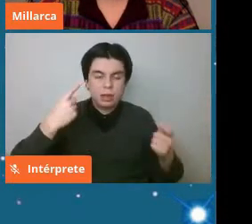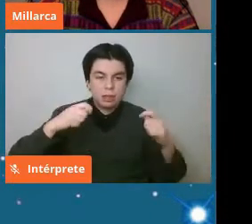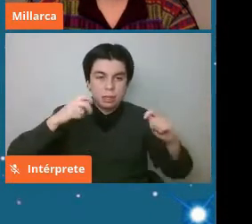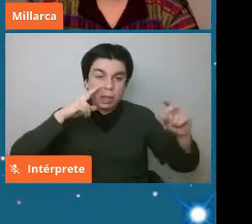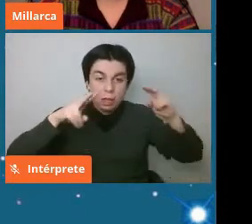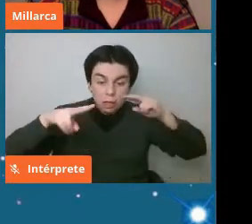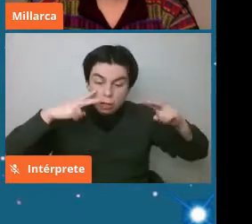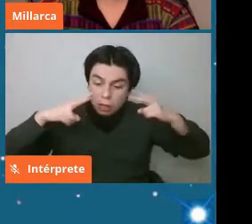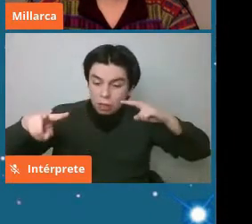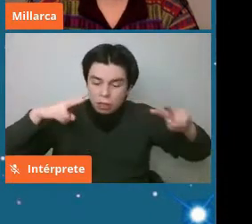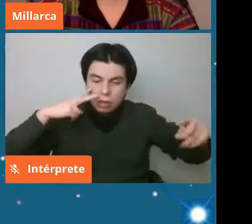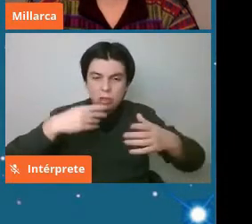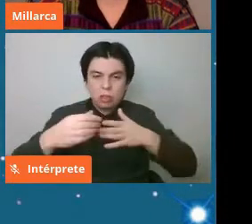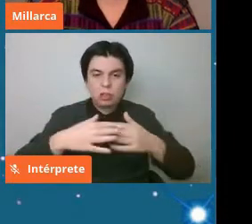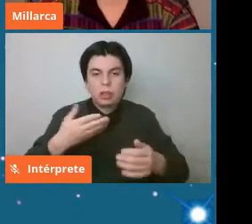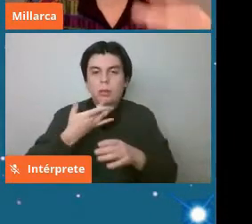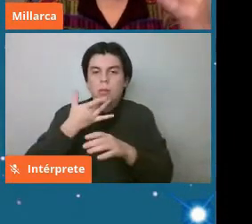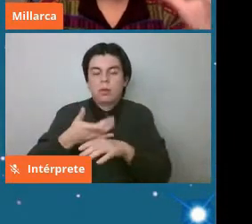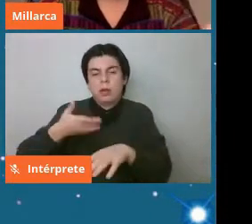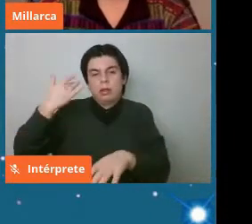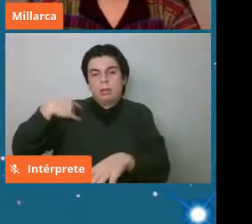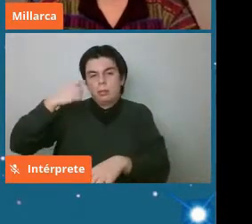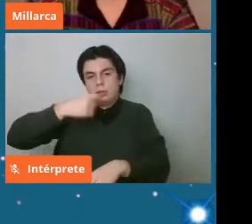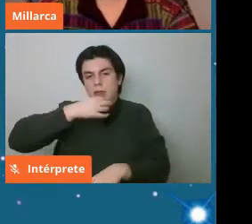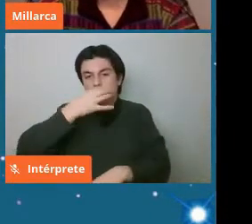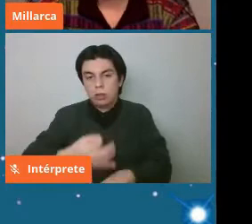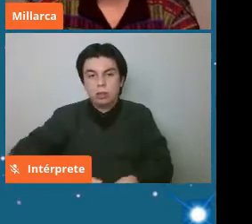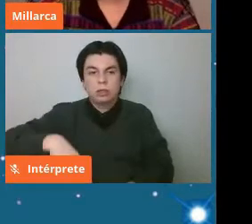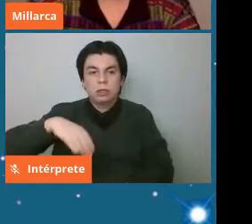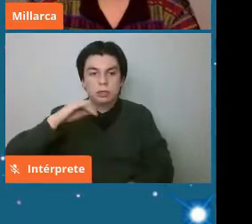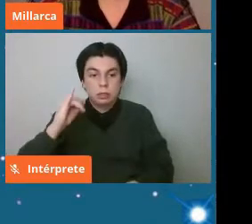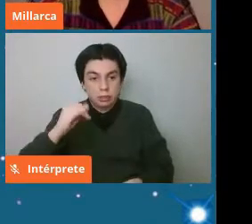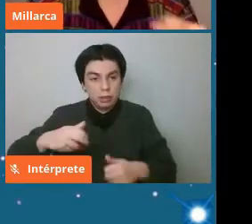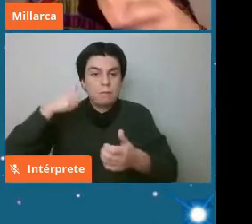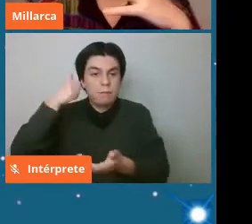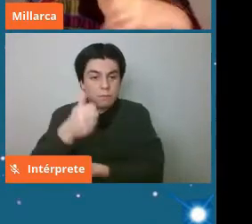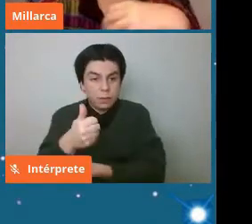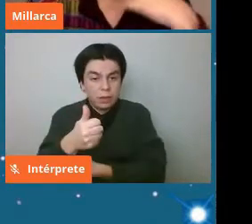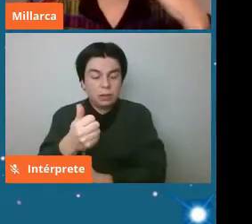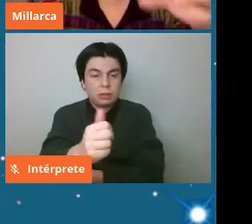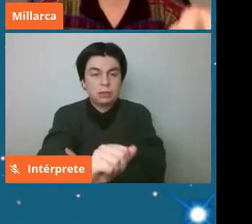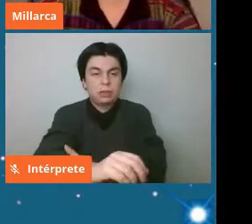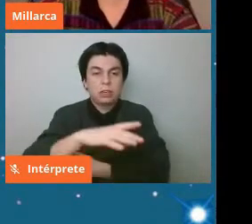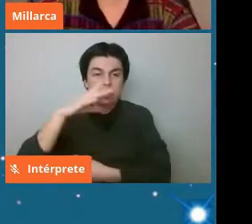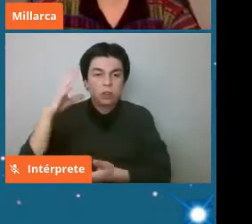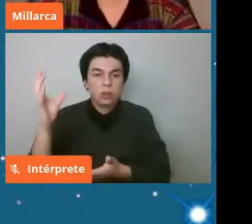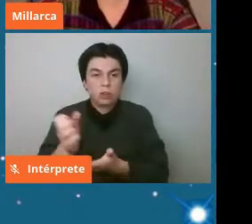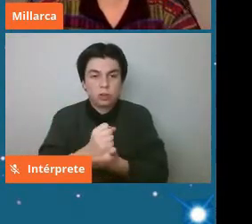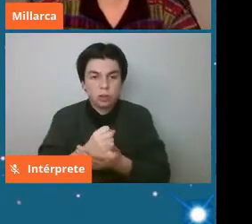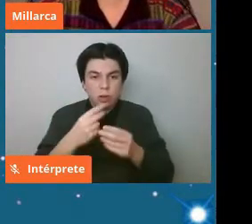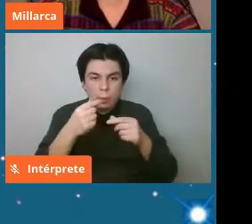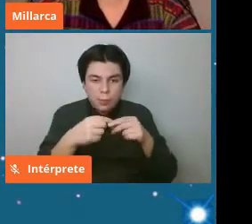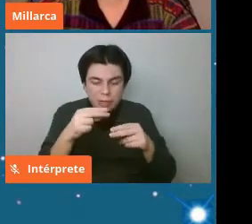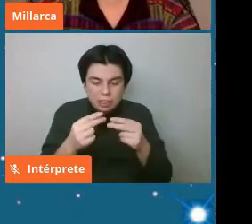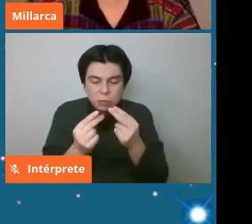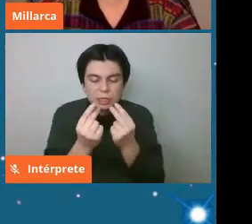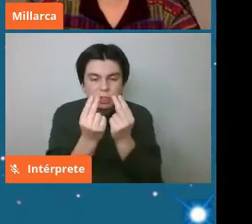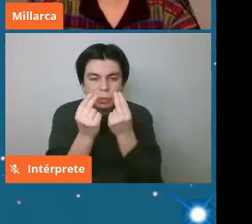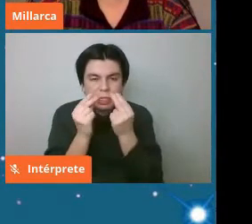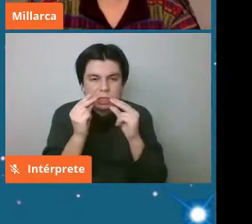donde fue predicho que iba a caer y efectivamente les fue bien a la gente y encontraron muchos fragmentos